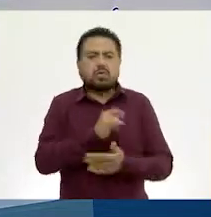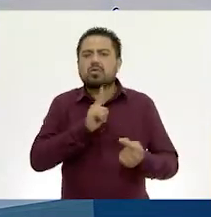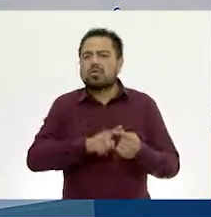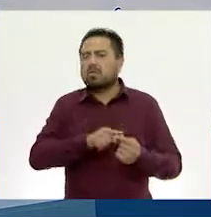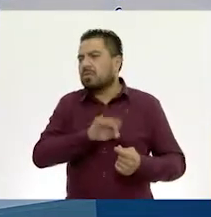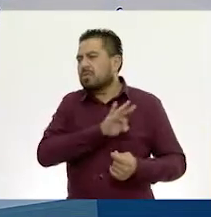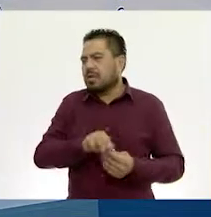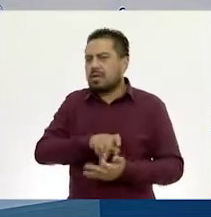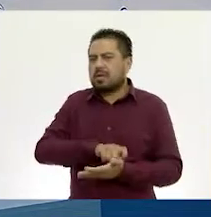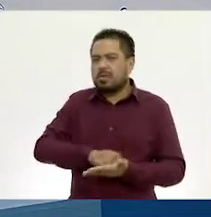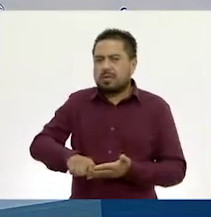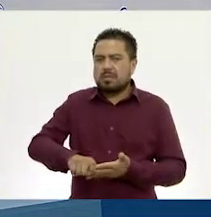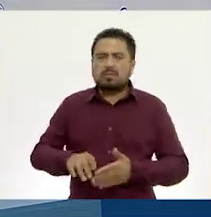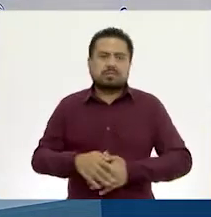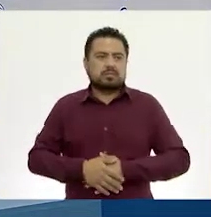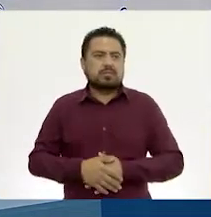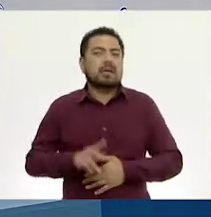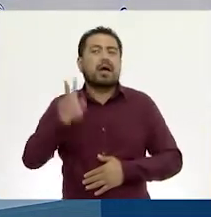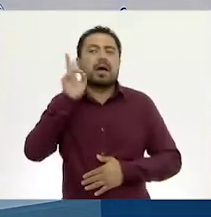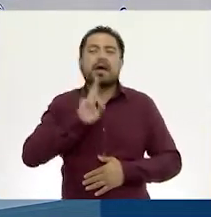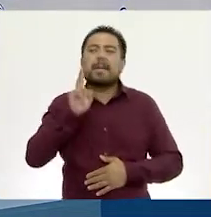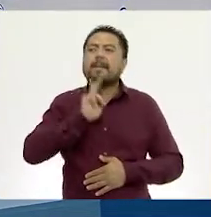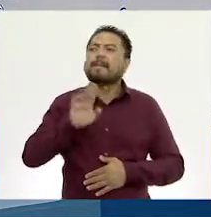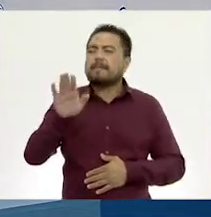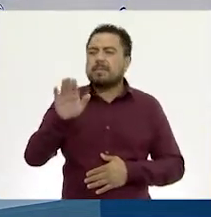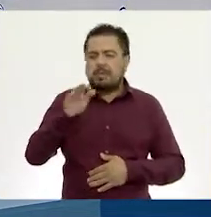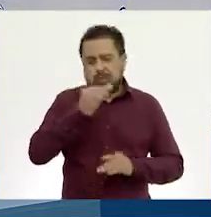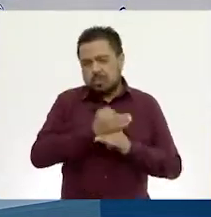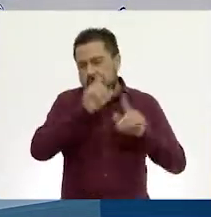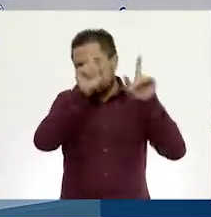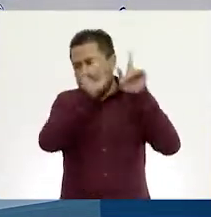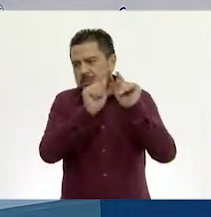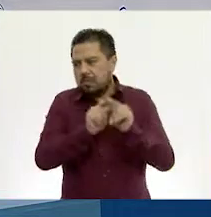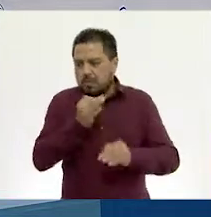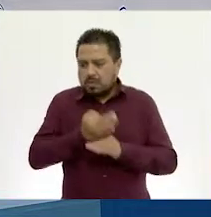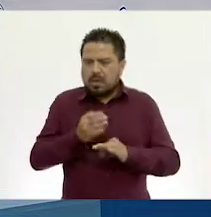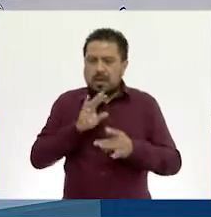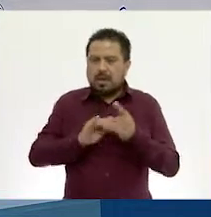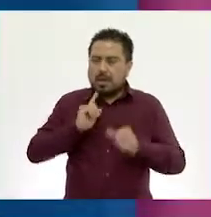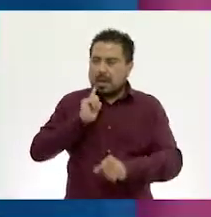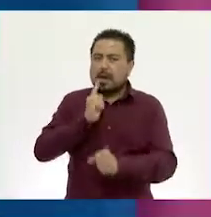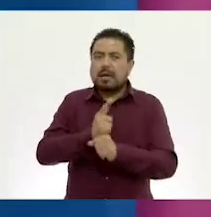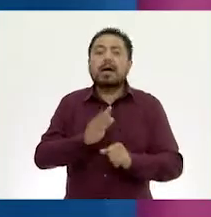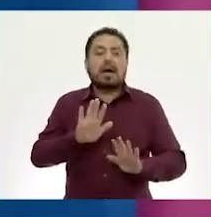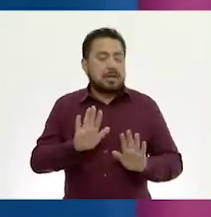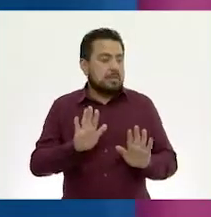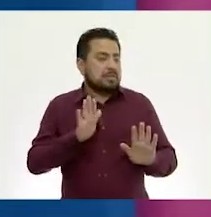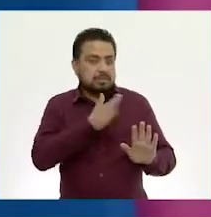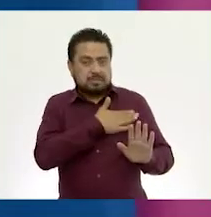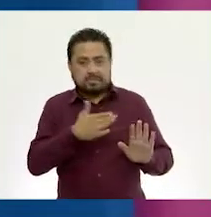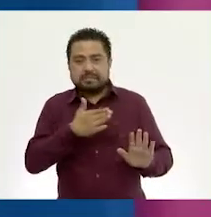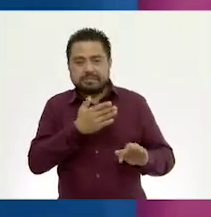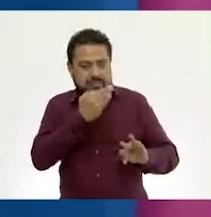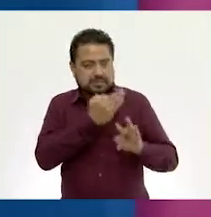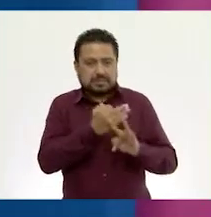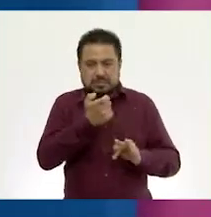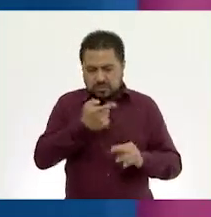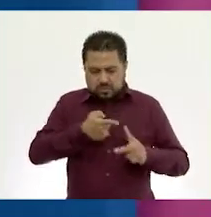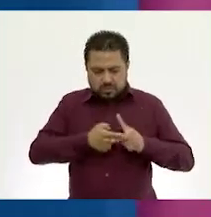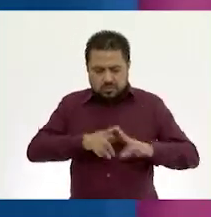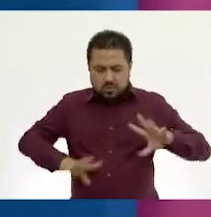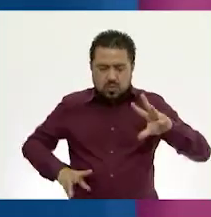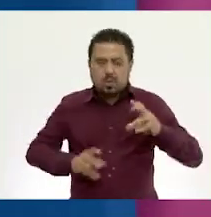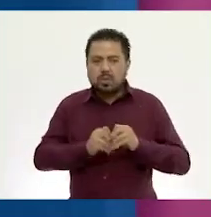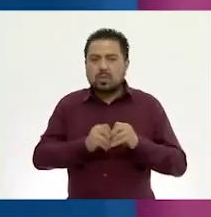dónde podemos comprar. A ver, María, ¿cuál sería ya tu conclusión de esto que acabamos de ver? Ah, pues, sería que si la cantidad